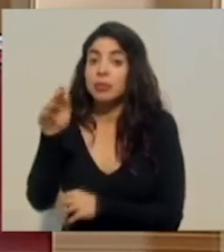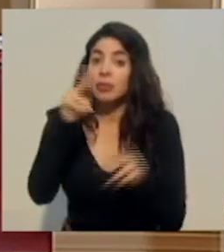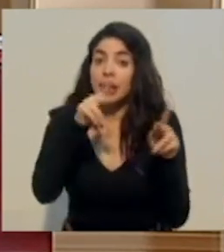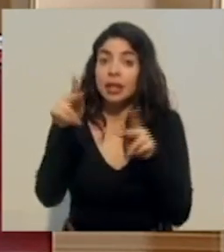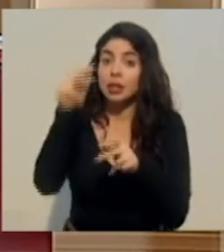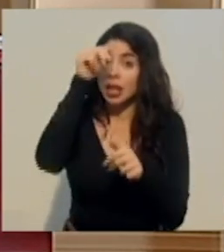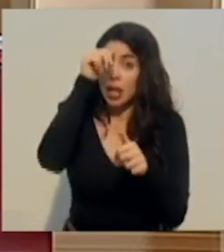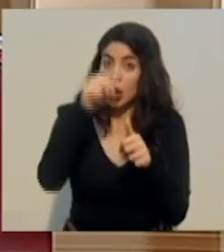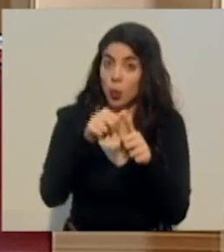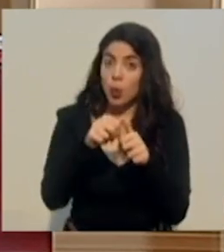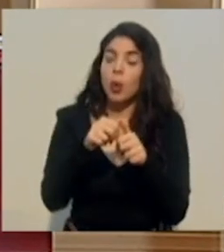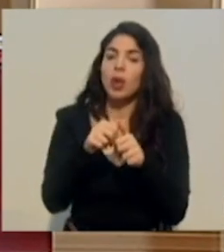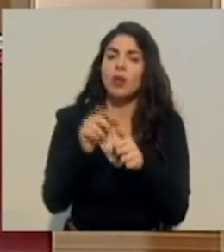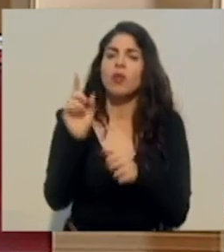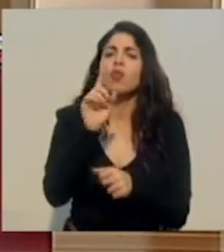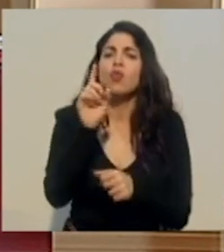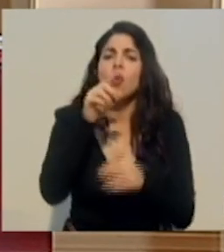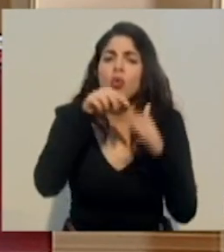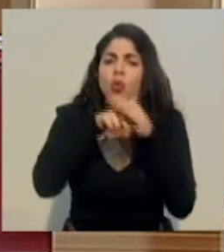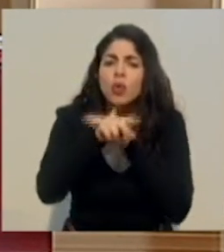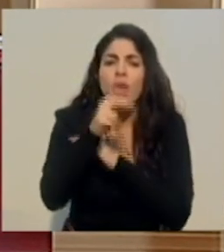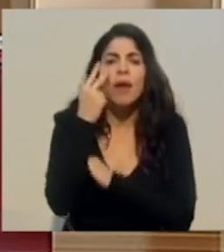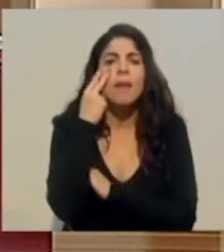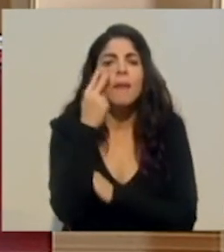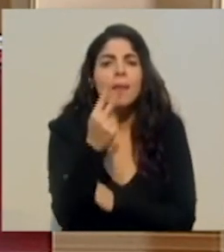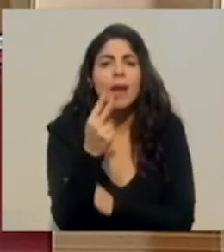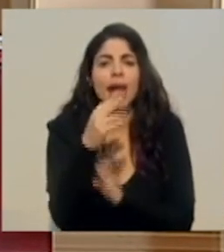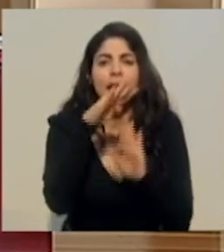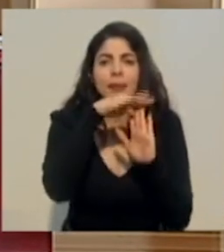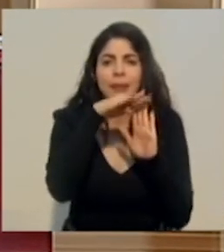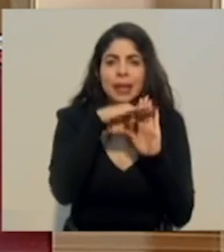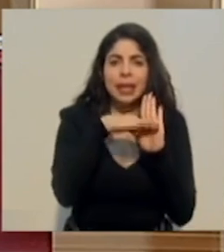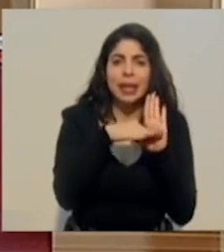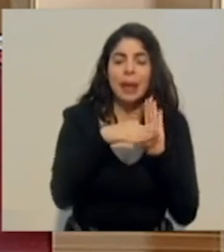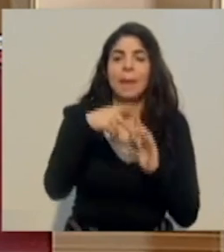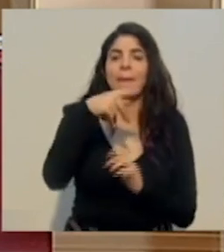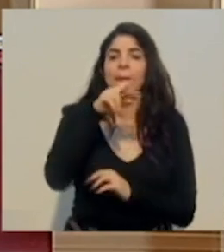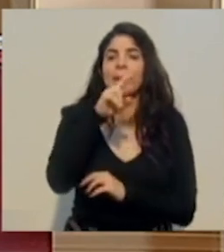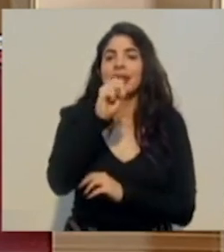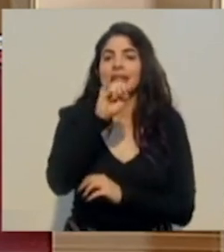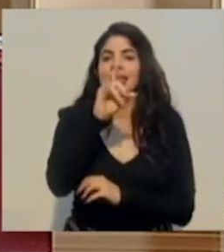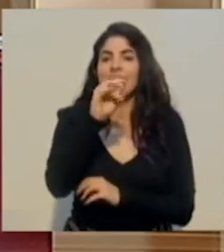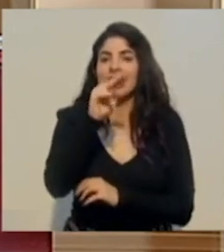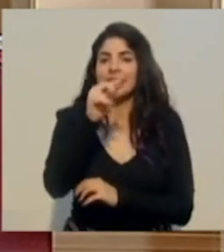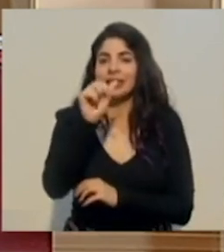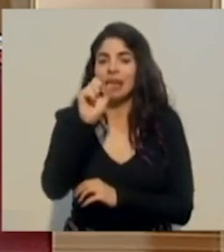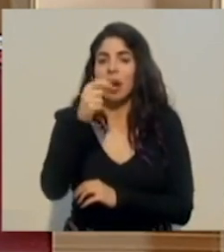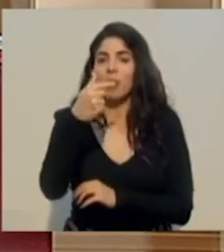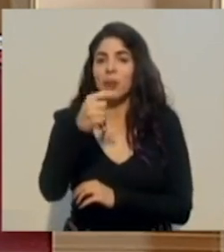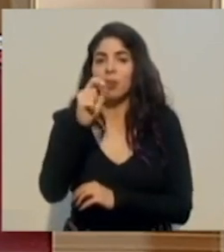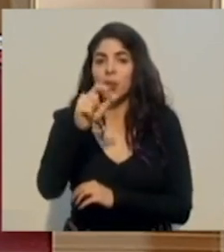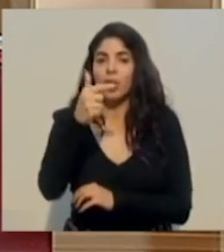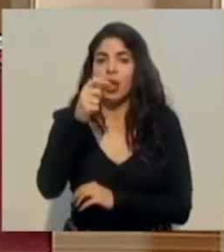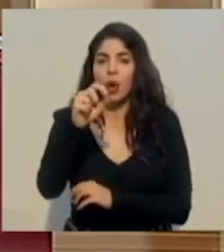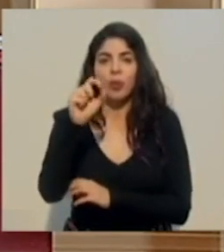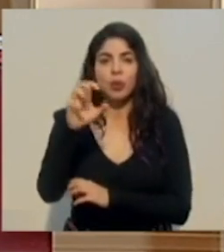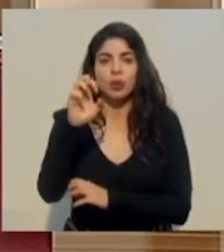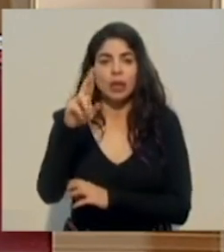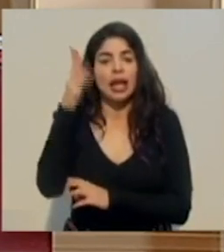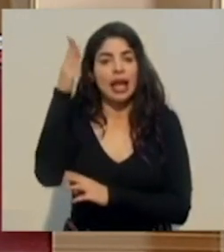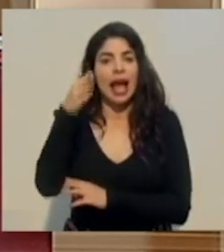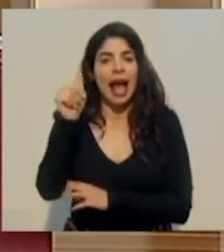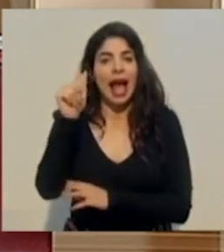población el sitio para consultar las medidas, presidencia.go.cr, barra inclinada, alertas,